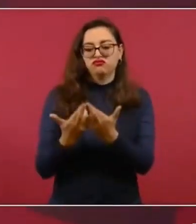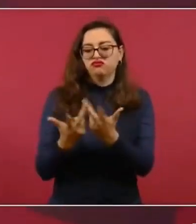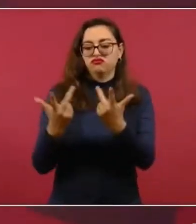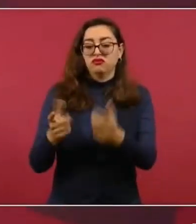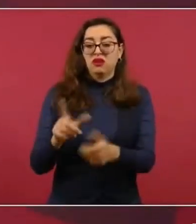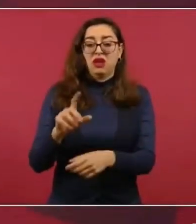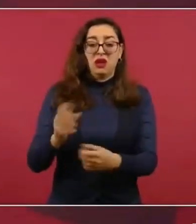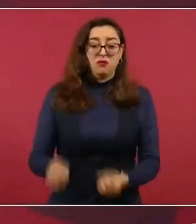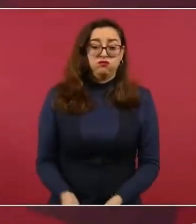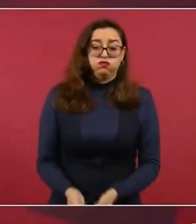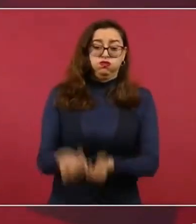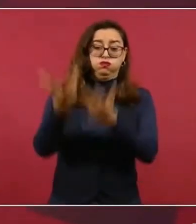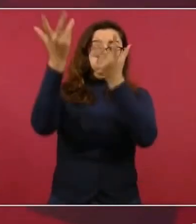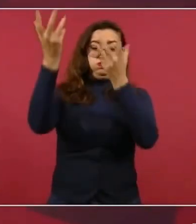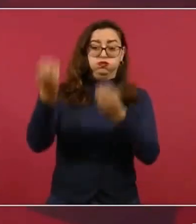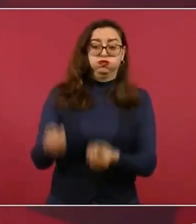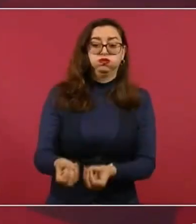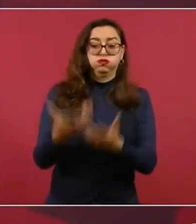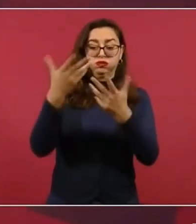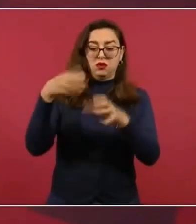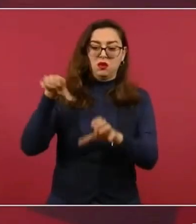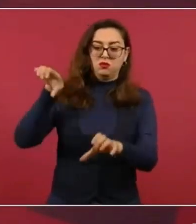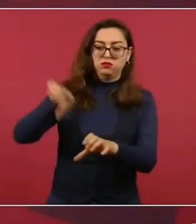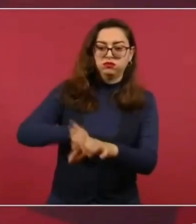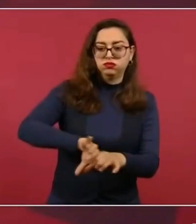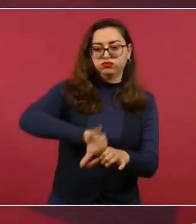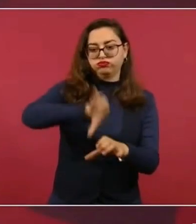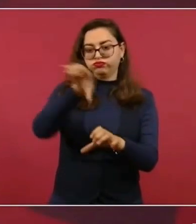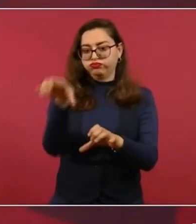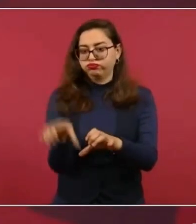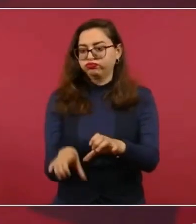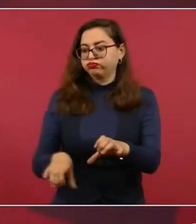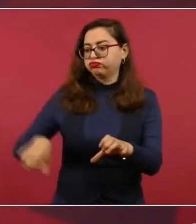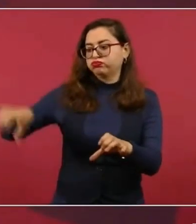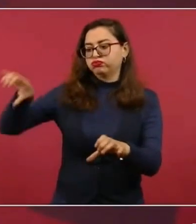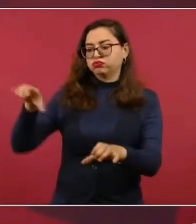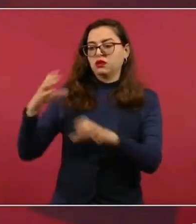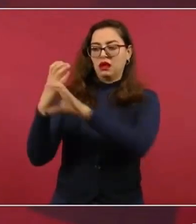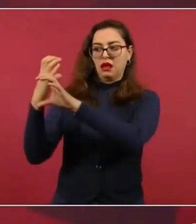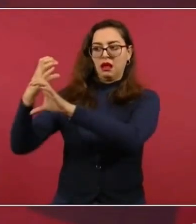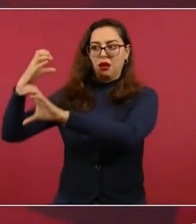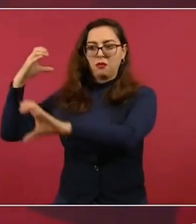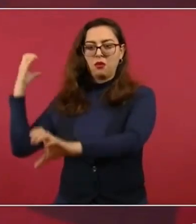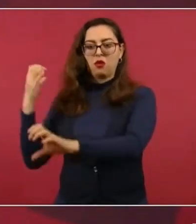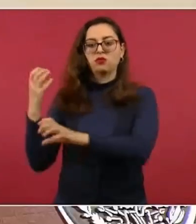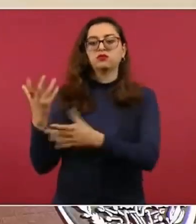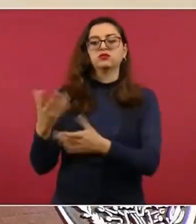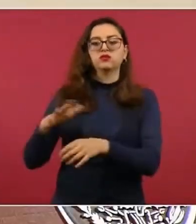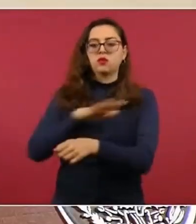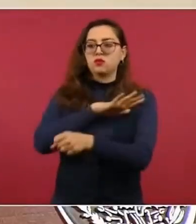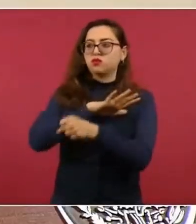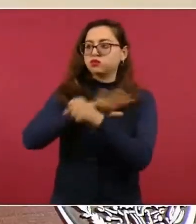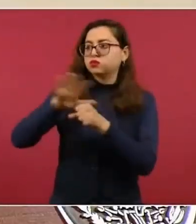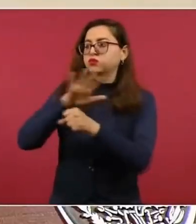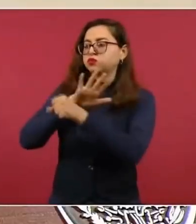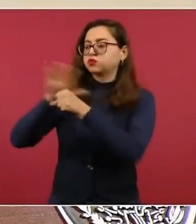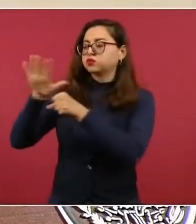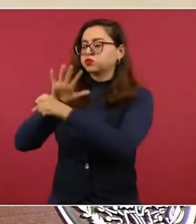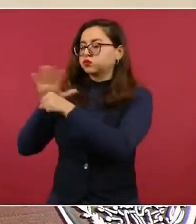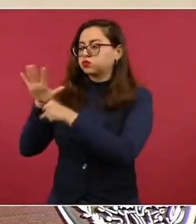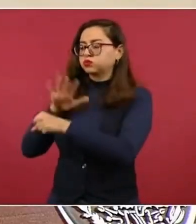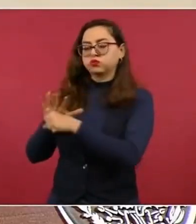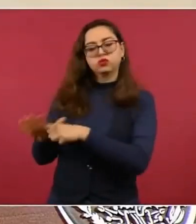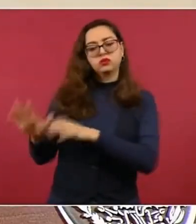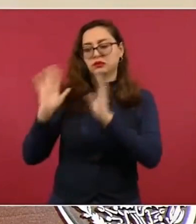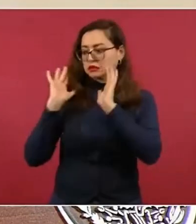lo ordeñamos, le sacamos la gasolina, nos llevamos la mayor